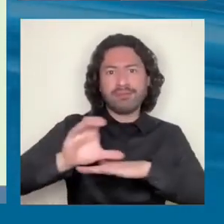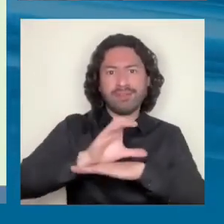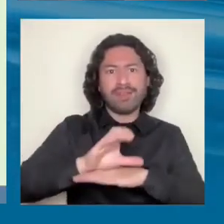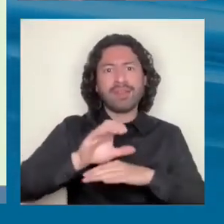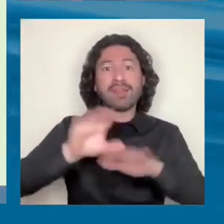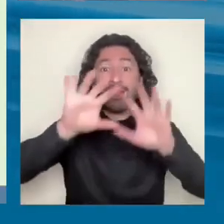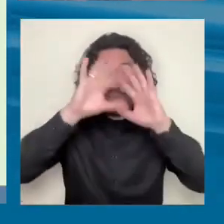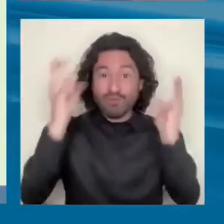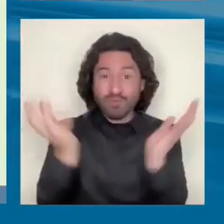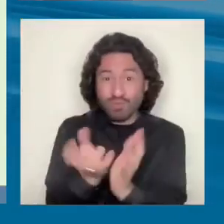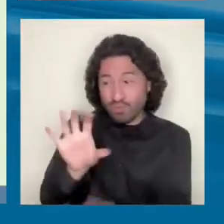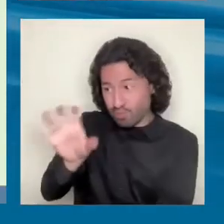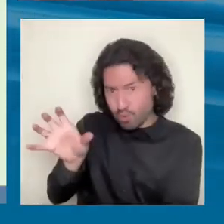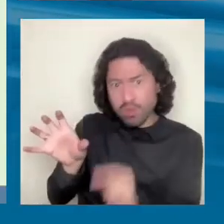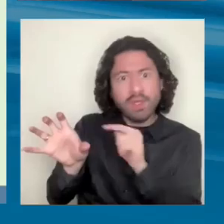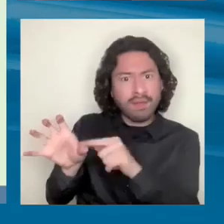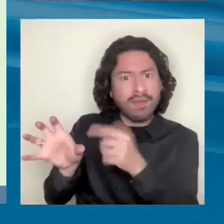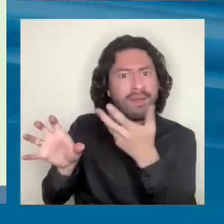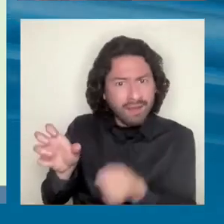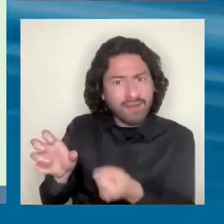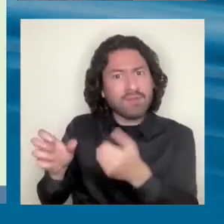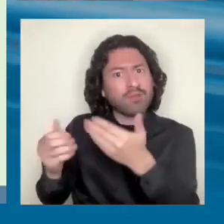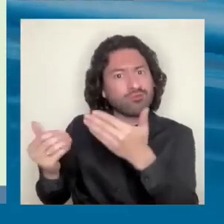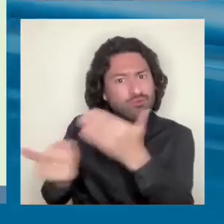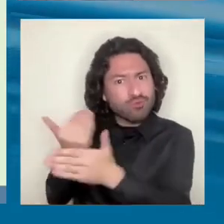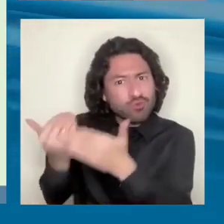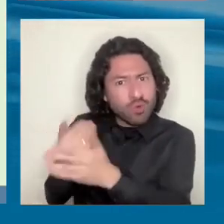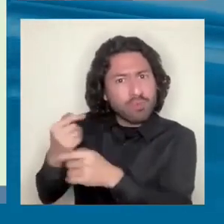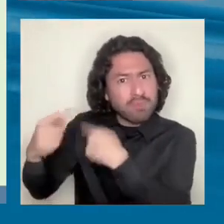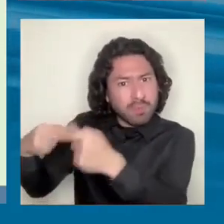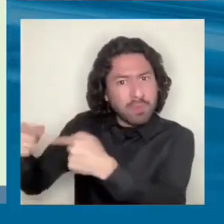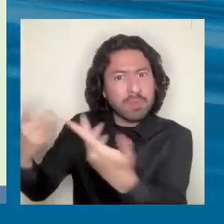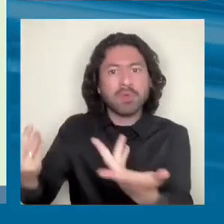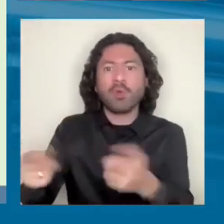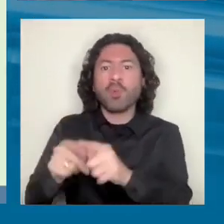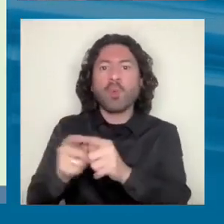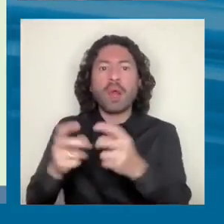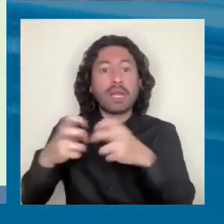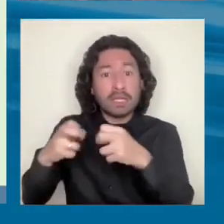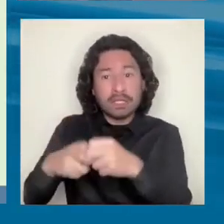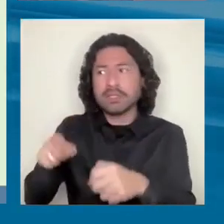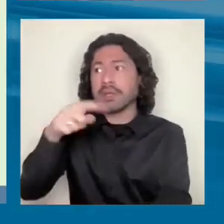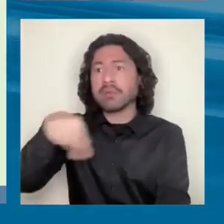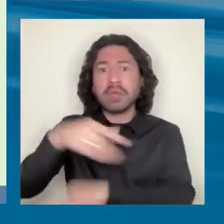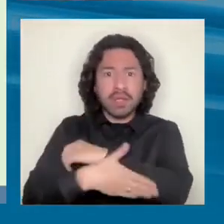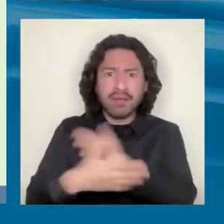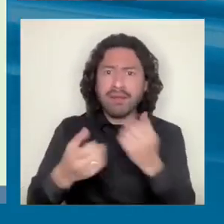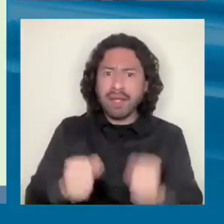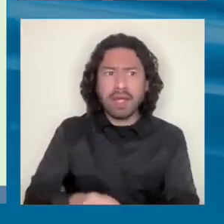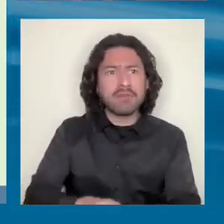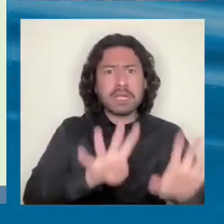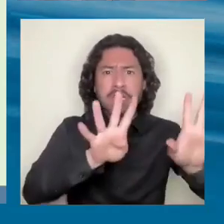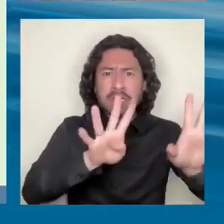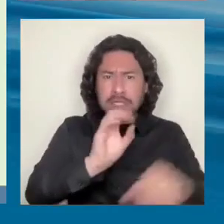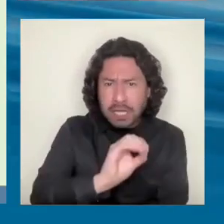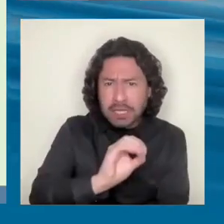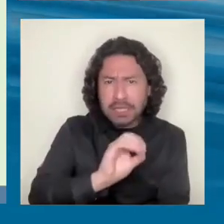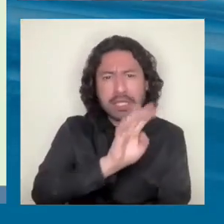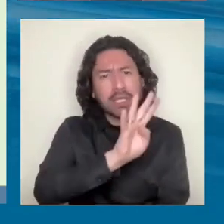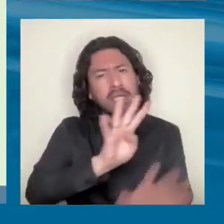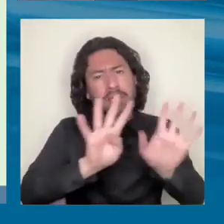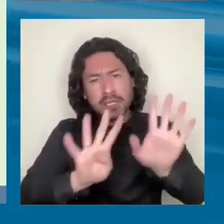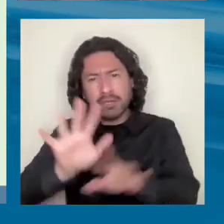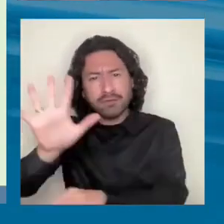con la mayor proporción de renovables en lo que es generación eléctrica. Hay países que tienen 90, 95% de lo que es generación eléctrica ya